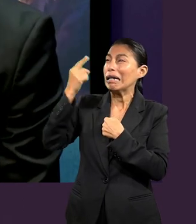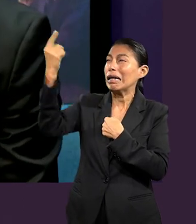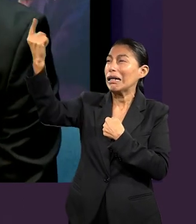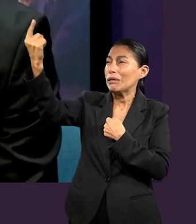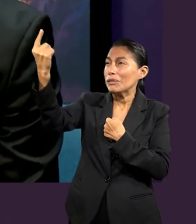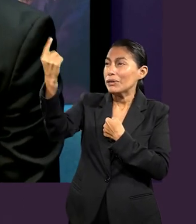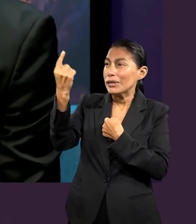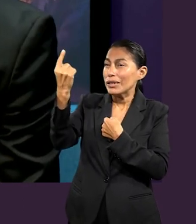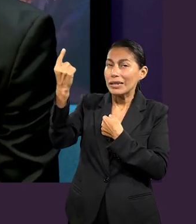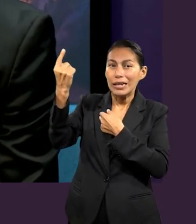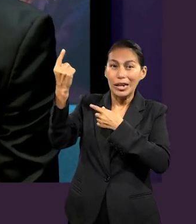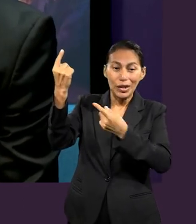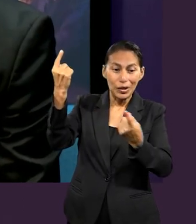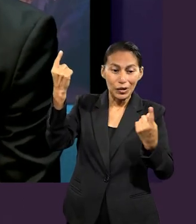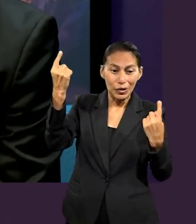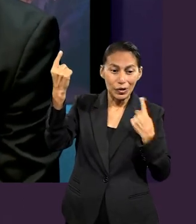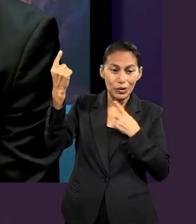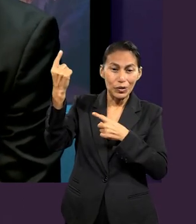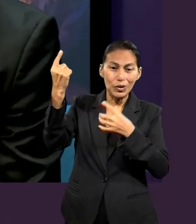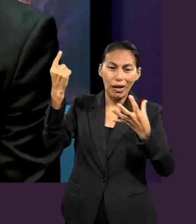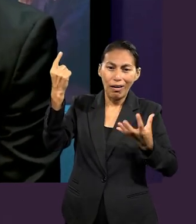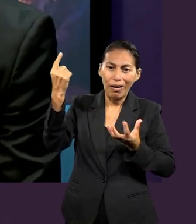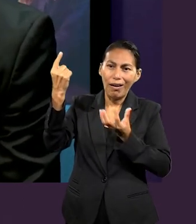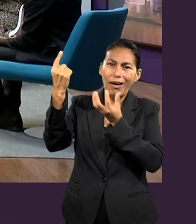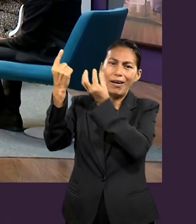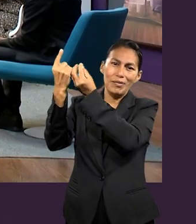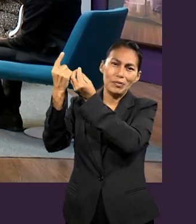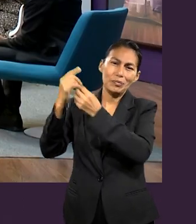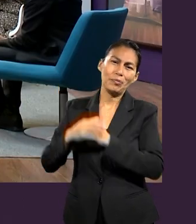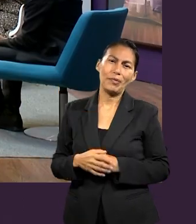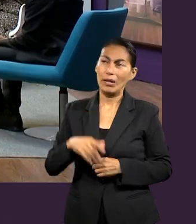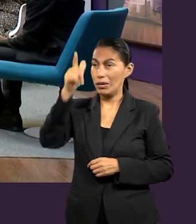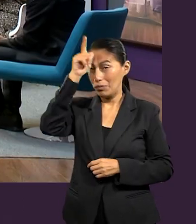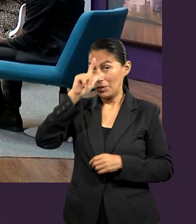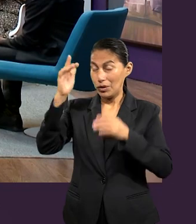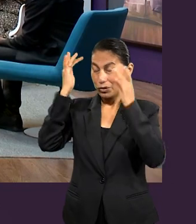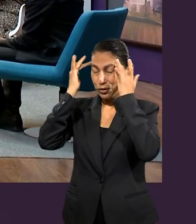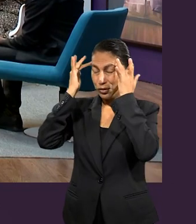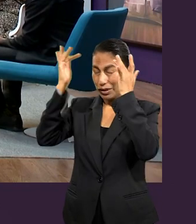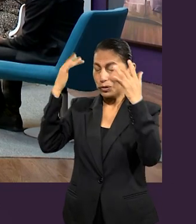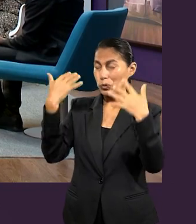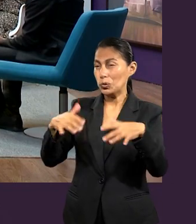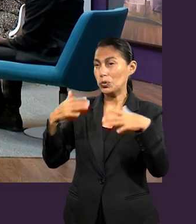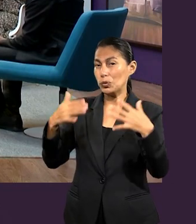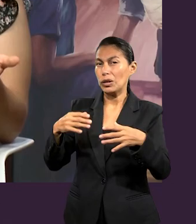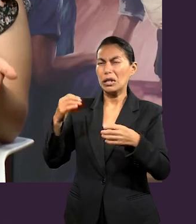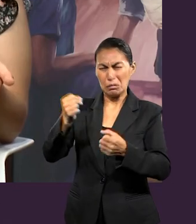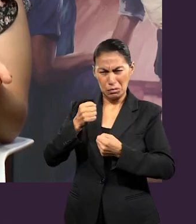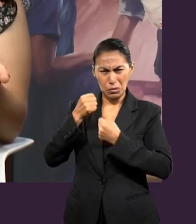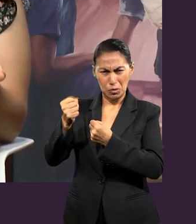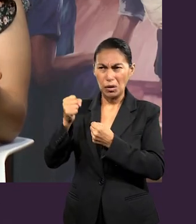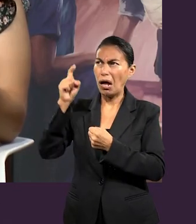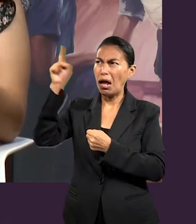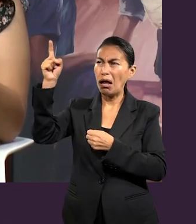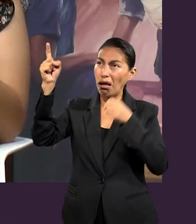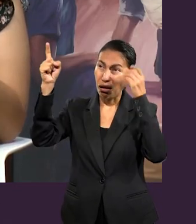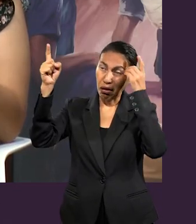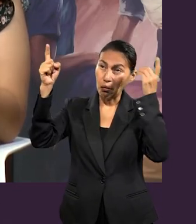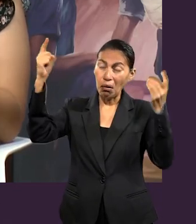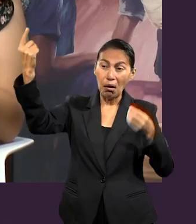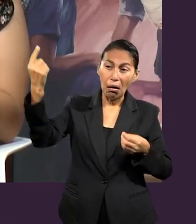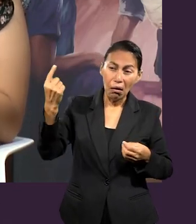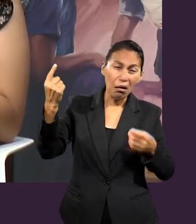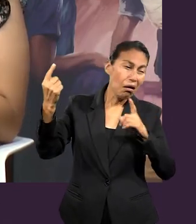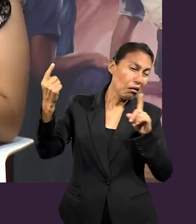través del Espíritu Santo. O sea, es verídico que Él regresa. ¡Qué bendición! ¡Qué bendición! Sí, claro. Dios nos da todos estos dones y